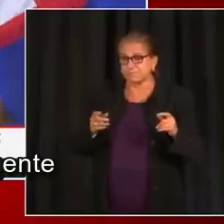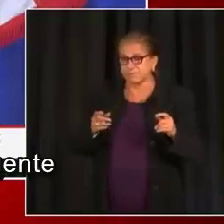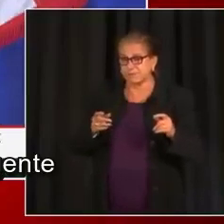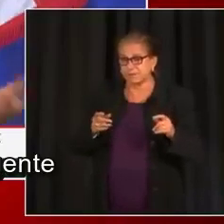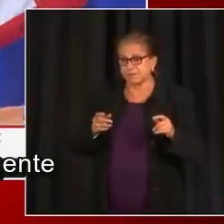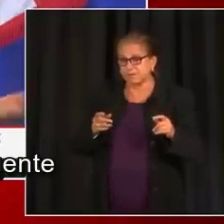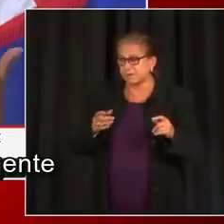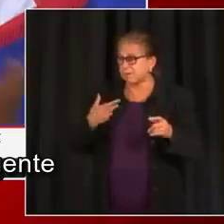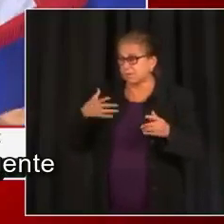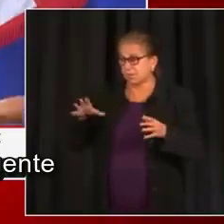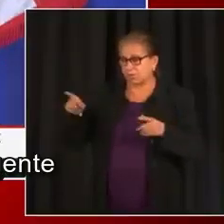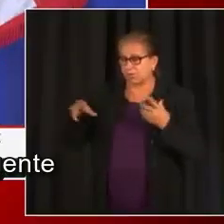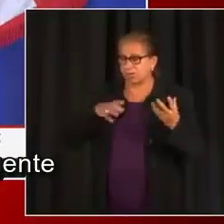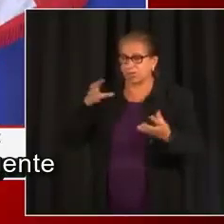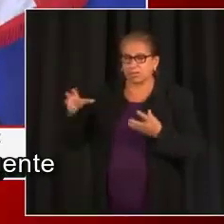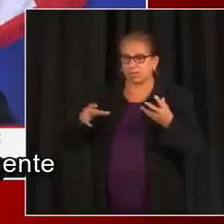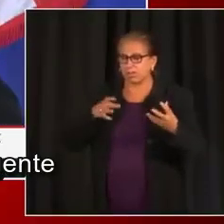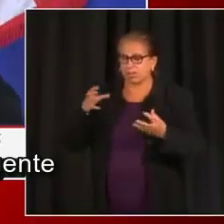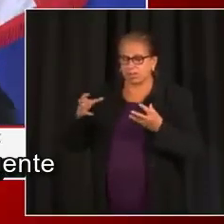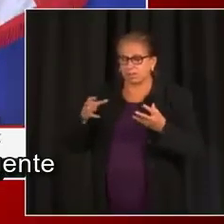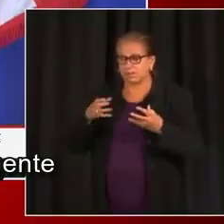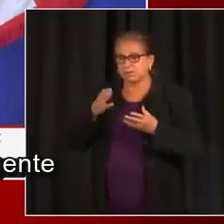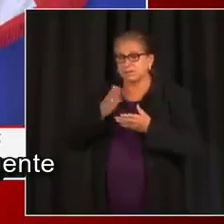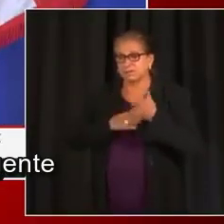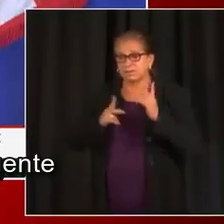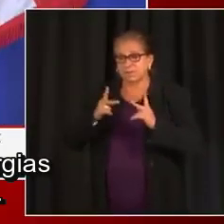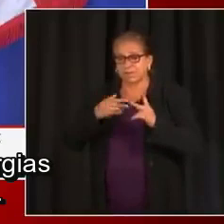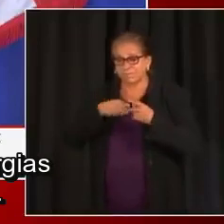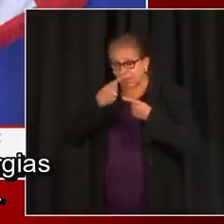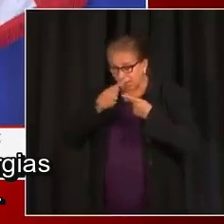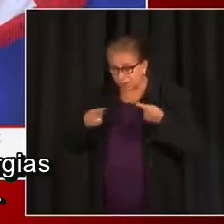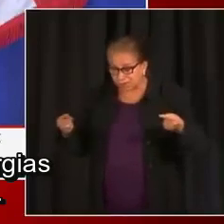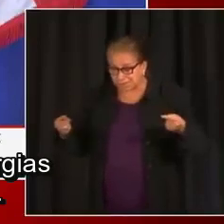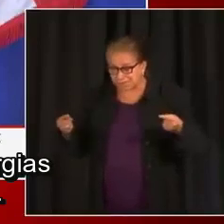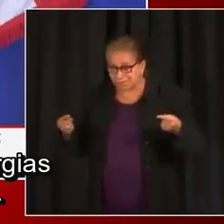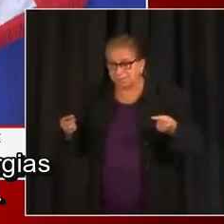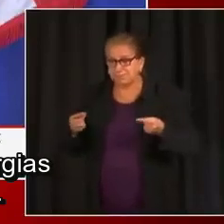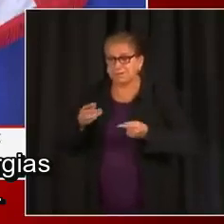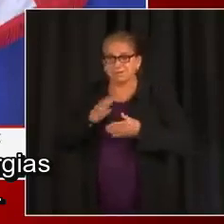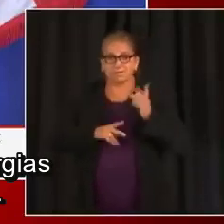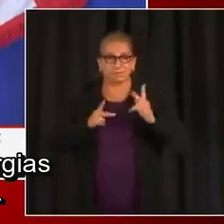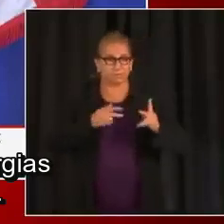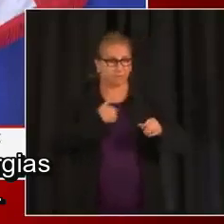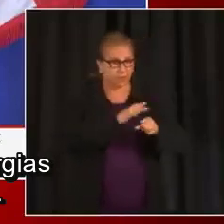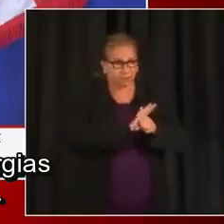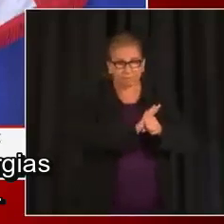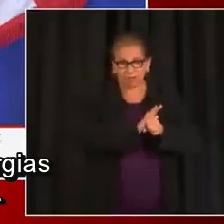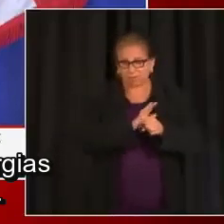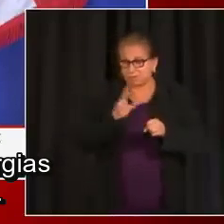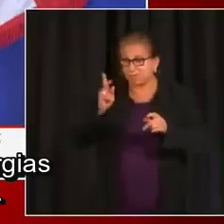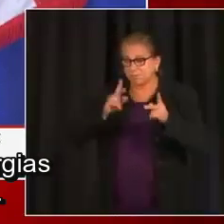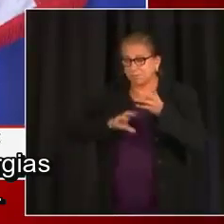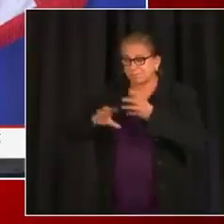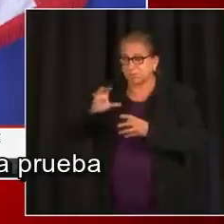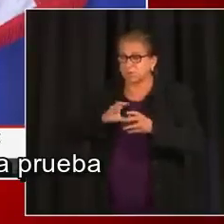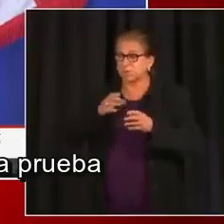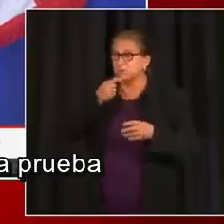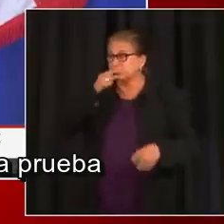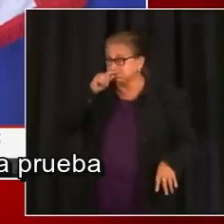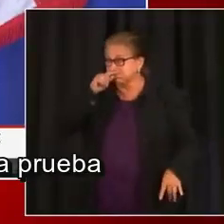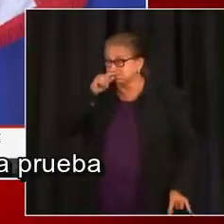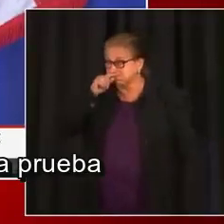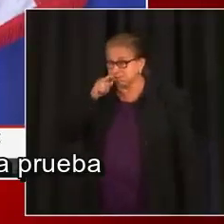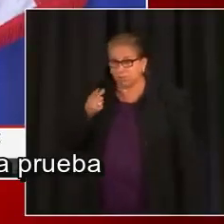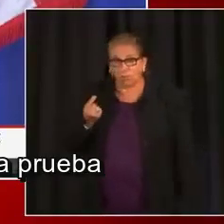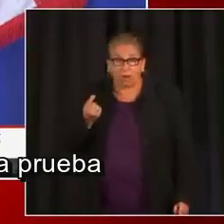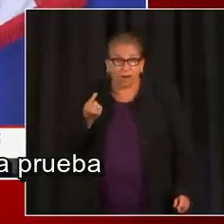tenemos recursos para que la gente haga las pruebas. No queremos que la gente confunda las alergias con síntomas de COVID. Escuchen